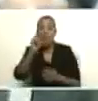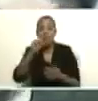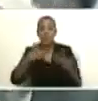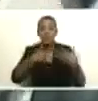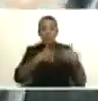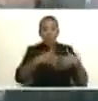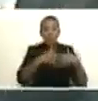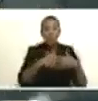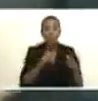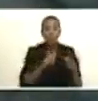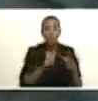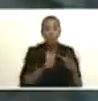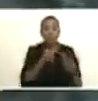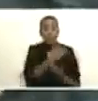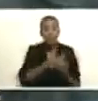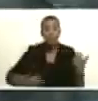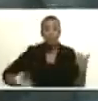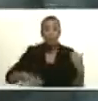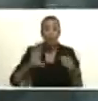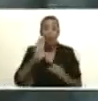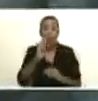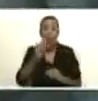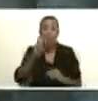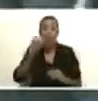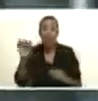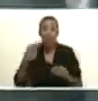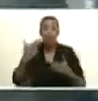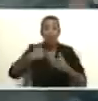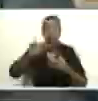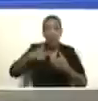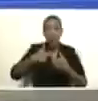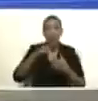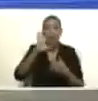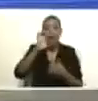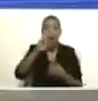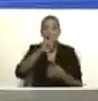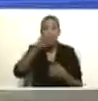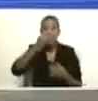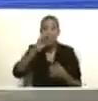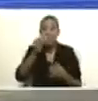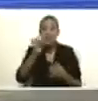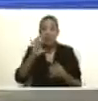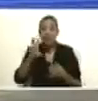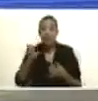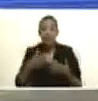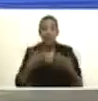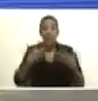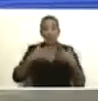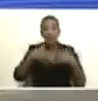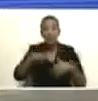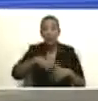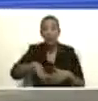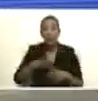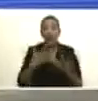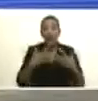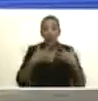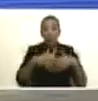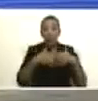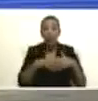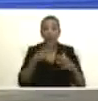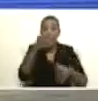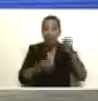Pichella presidente de la Cámara Venezolana de Petróleo Enrique Novoa presidente de la Cámara Venezolana de Industria